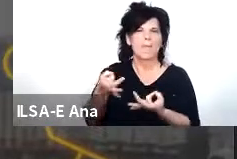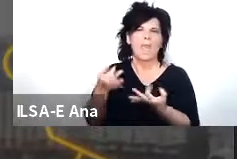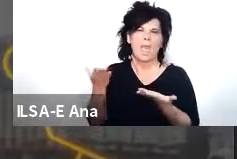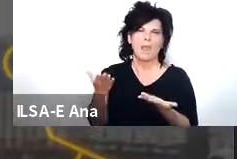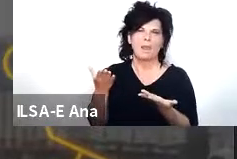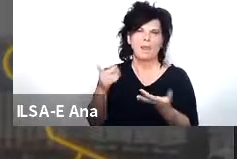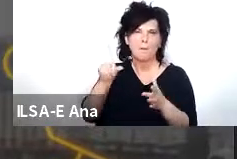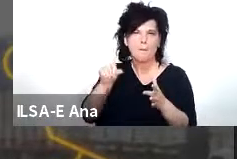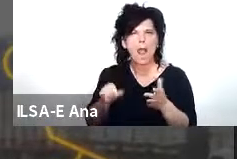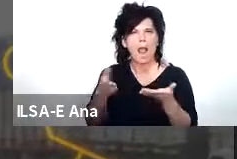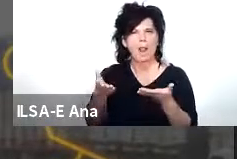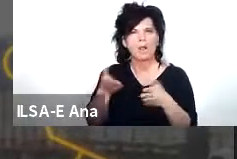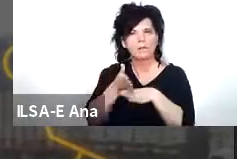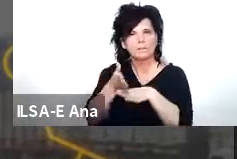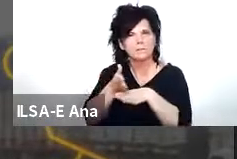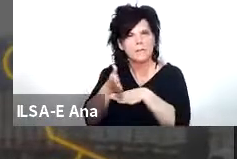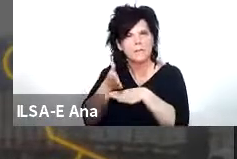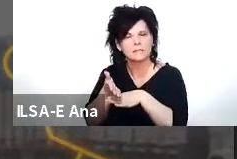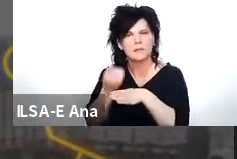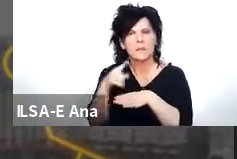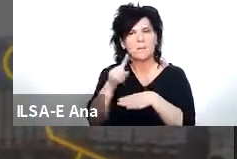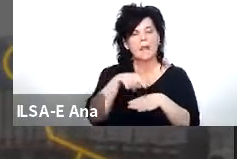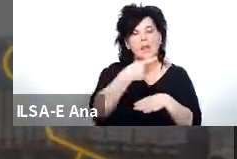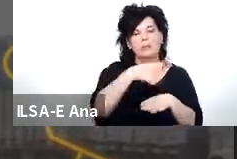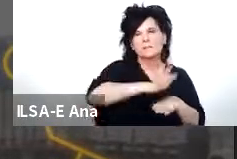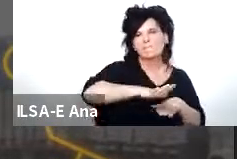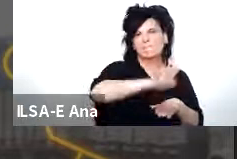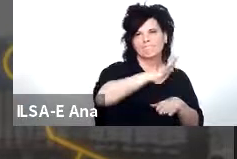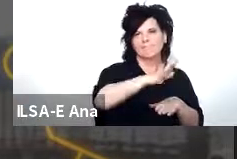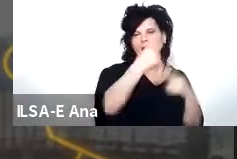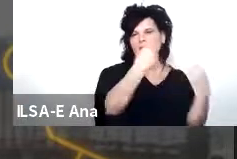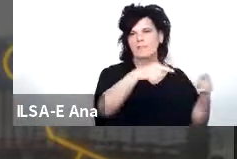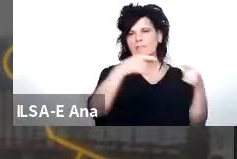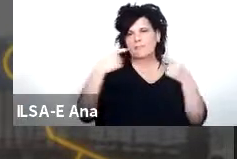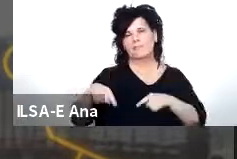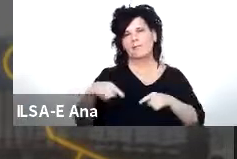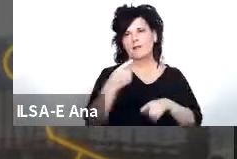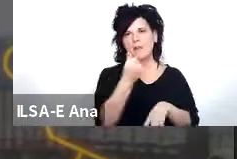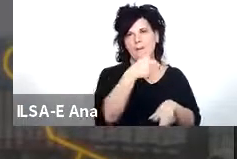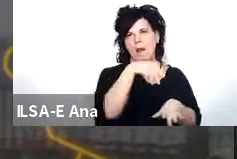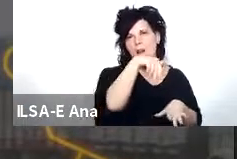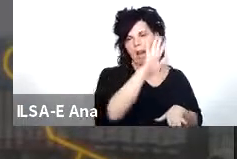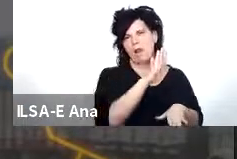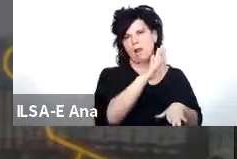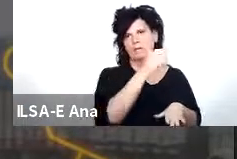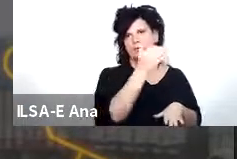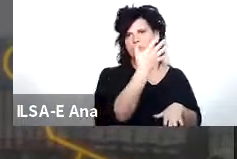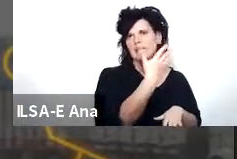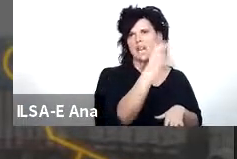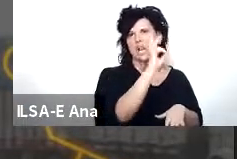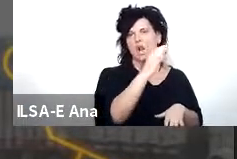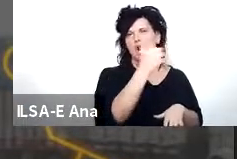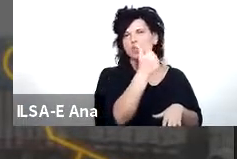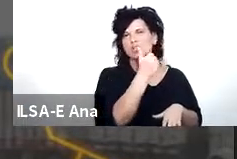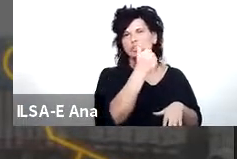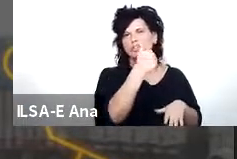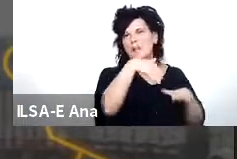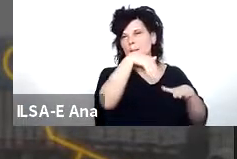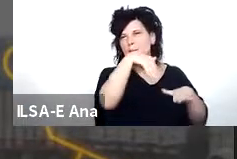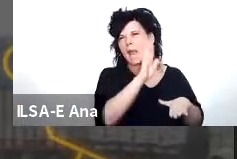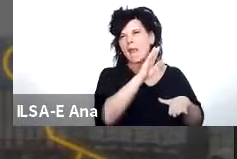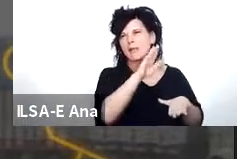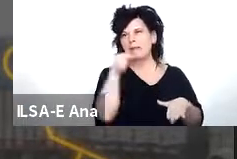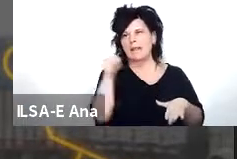bajos y accesibles y otras zonas donde por ahí se da una diferencia de que el valor es 5 o 6 veces más caro que el servicio de estas